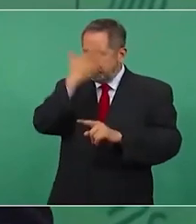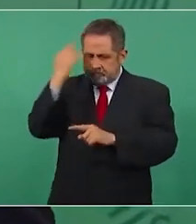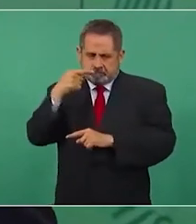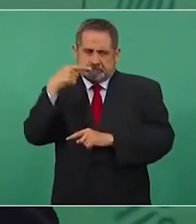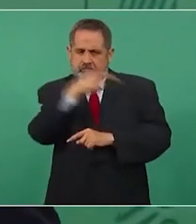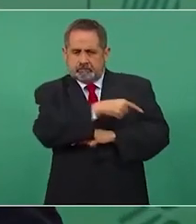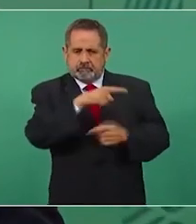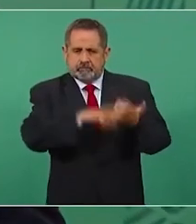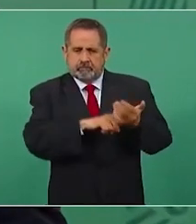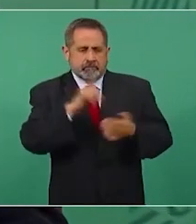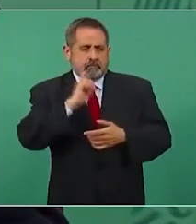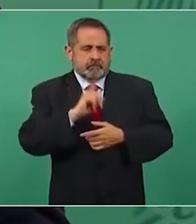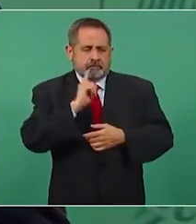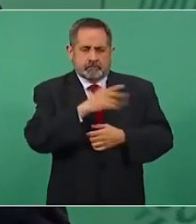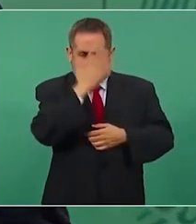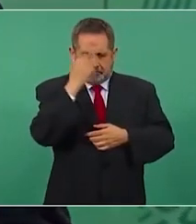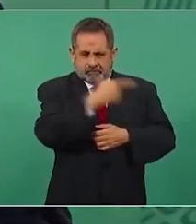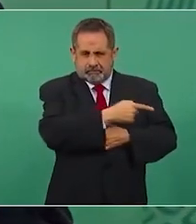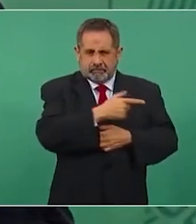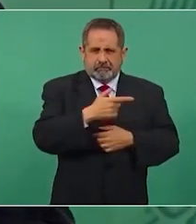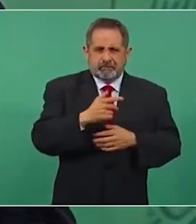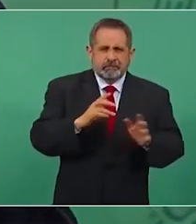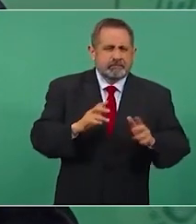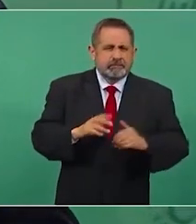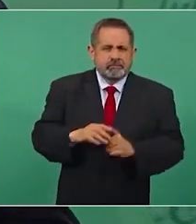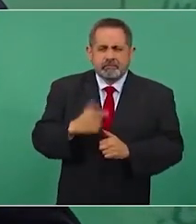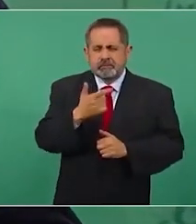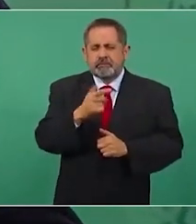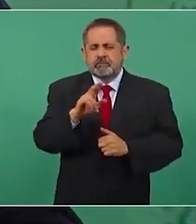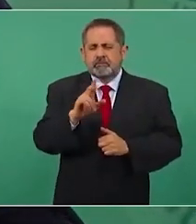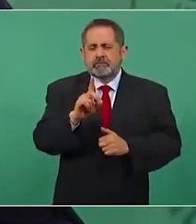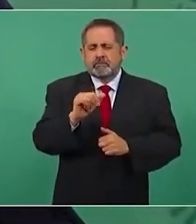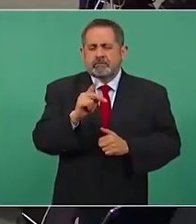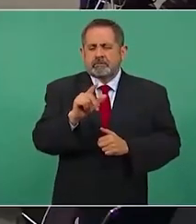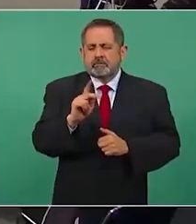señora de Guadalupe. ¿Lo es?